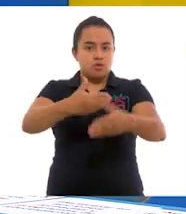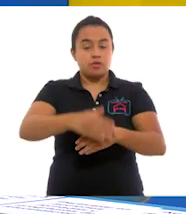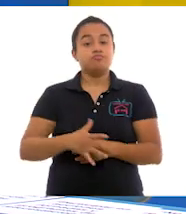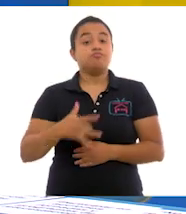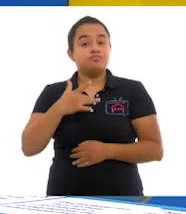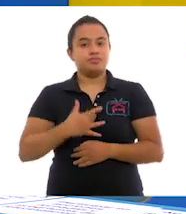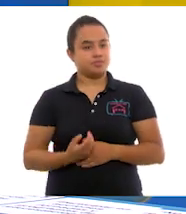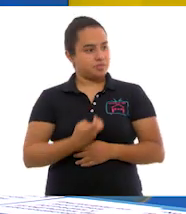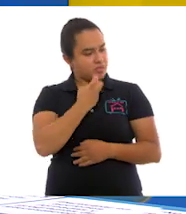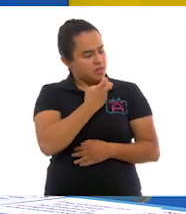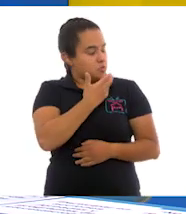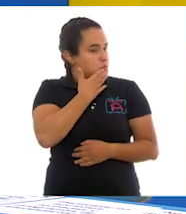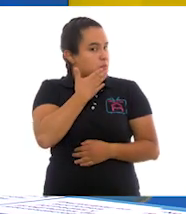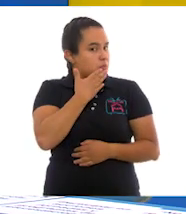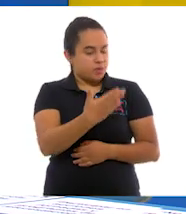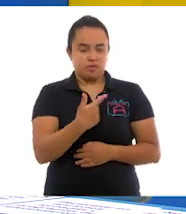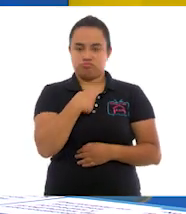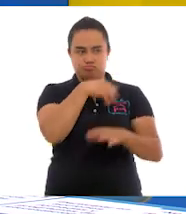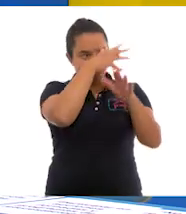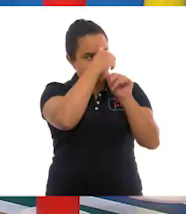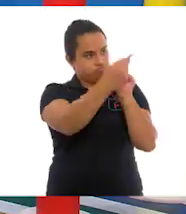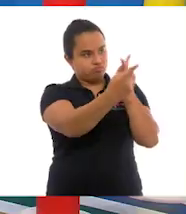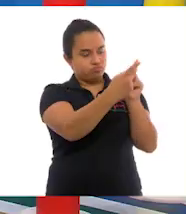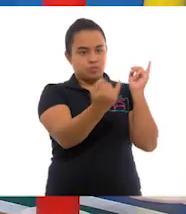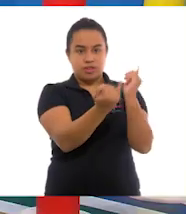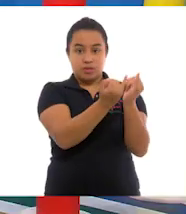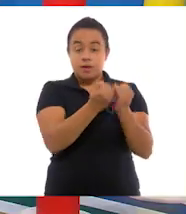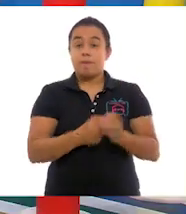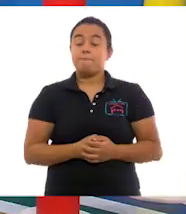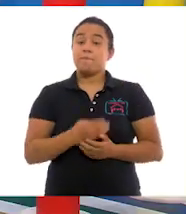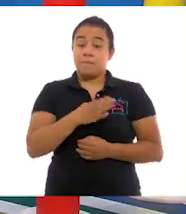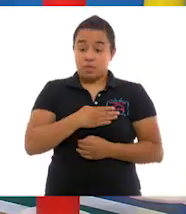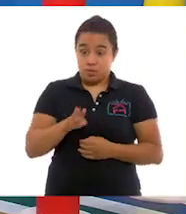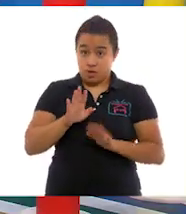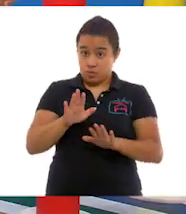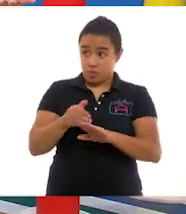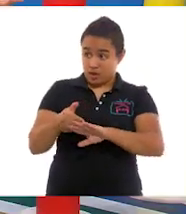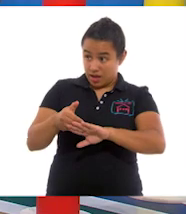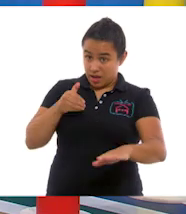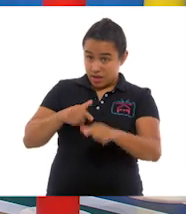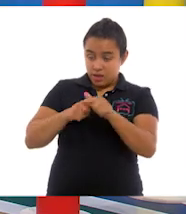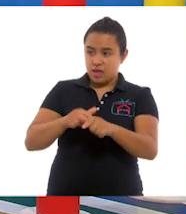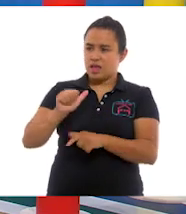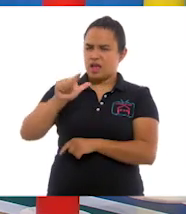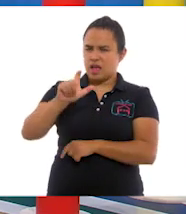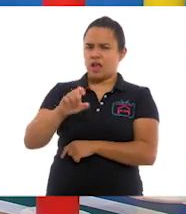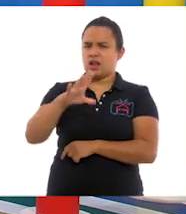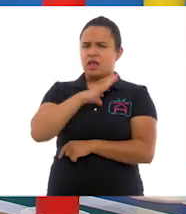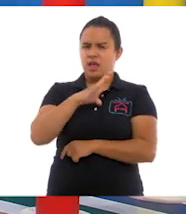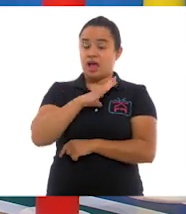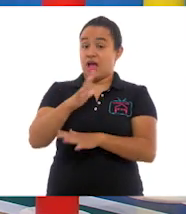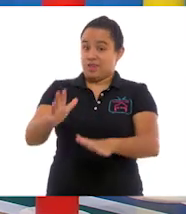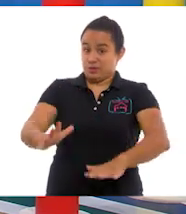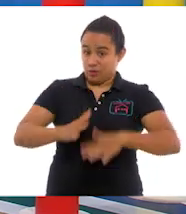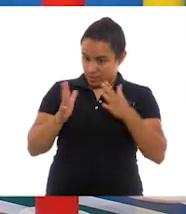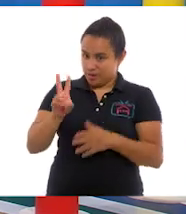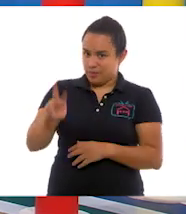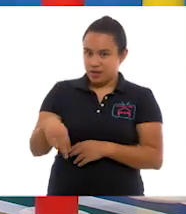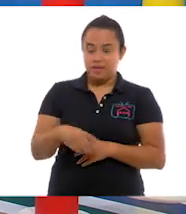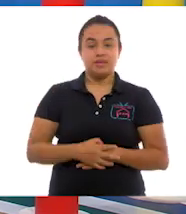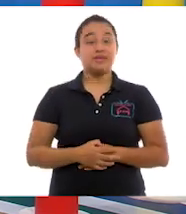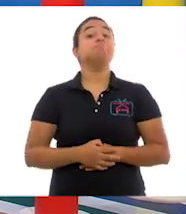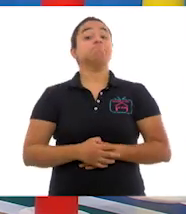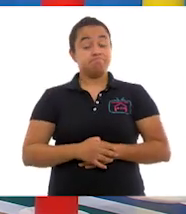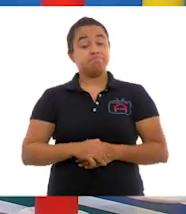Me parece muy bien. Estoy totalmente de acuerdo, maestra. Bueno, pero antes de seguir, Ale nos tiene una sorpresa. ¿No es así, Ale?